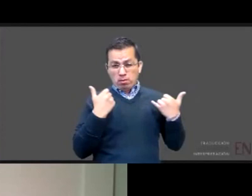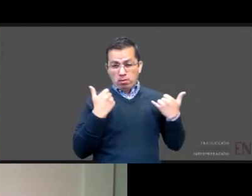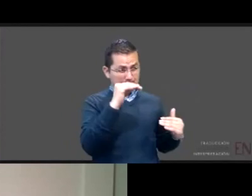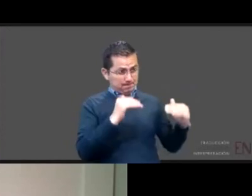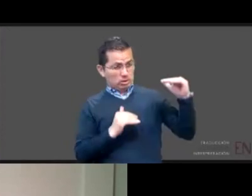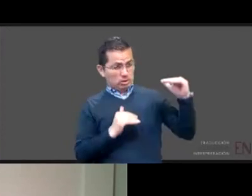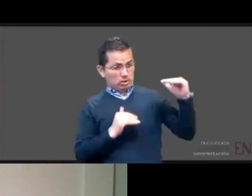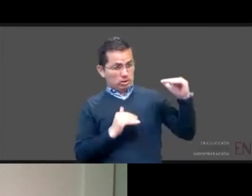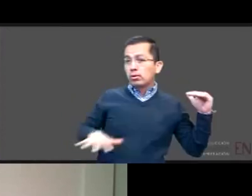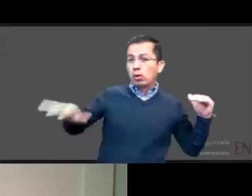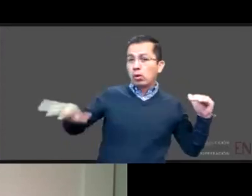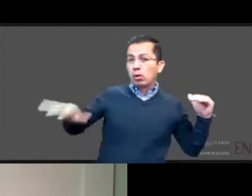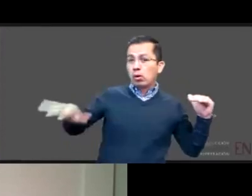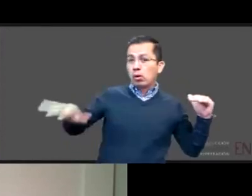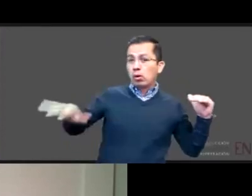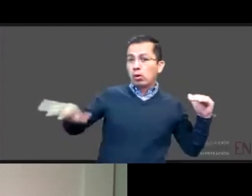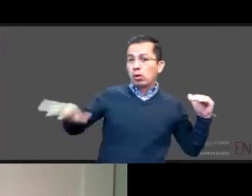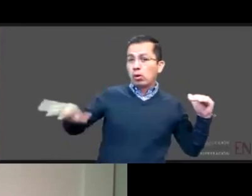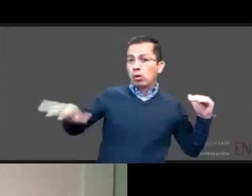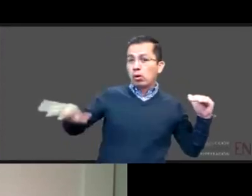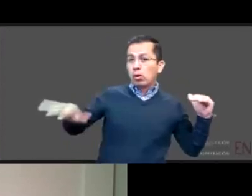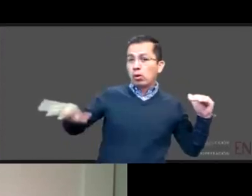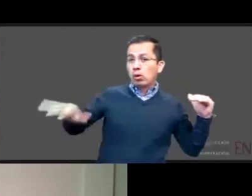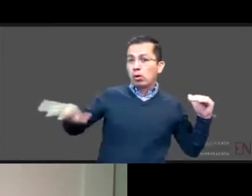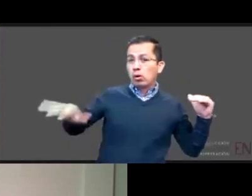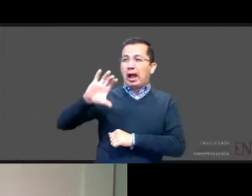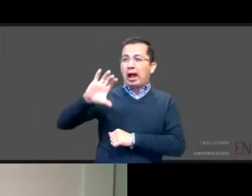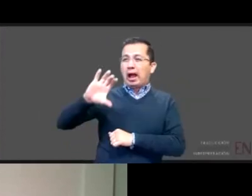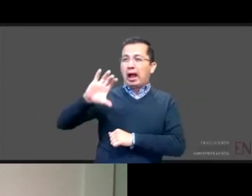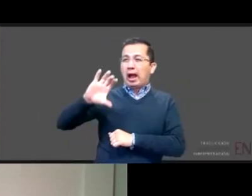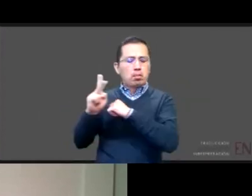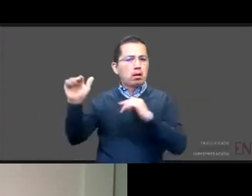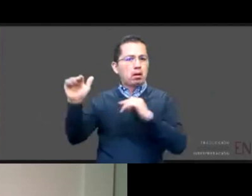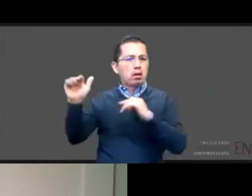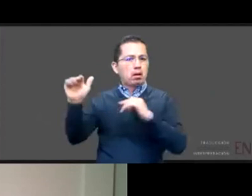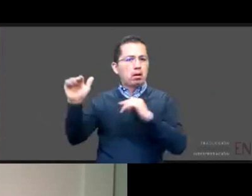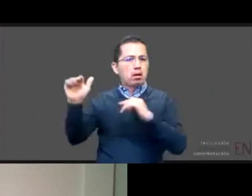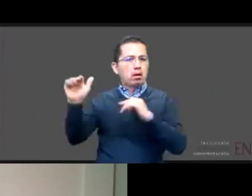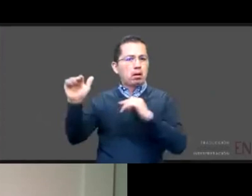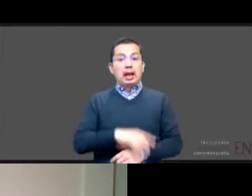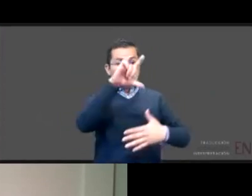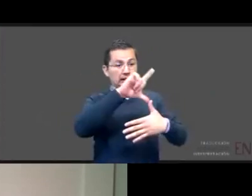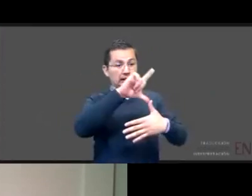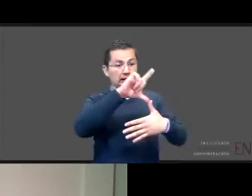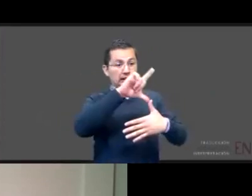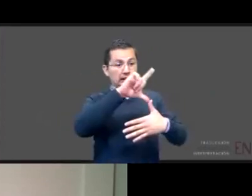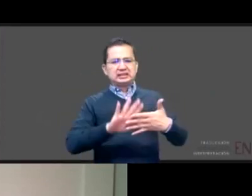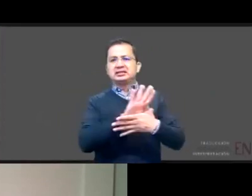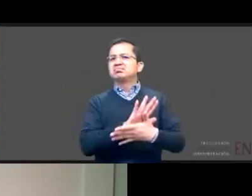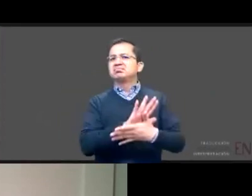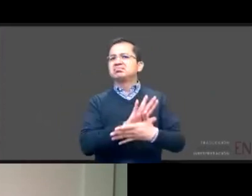del mundo, incluso África. En ese sentido, en el caso de América Latina y el Caribe, hay una coincidencia